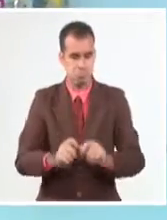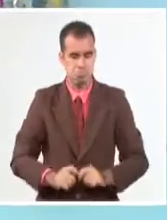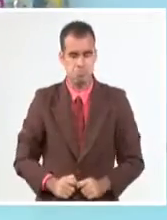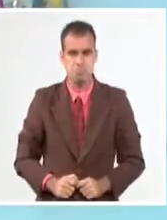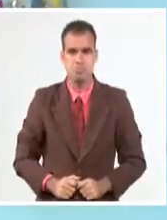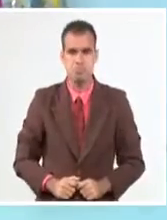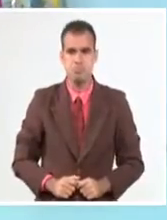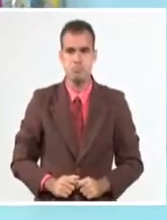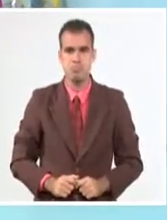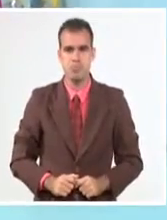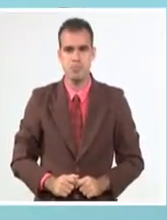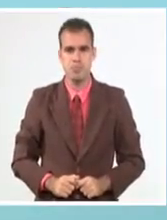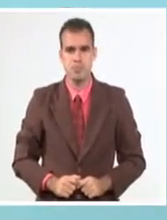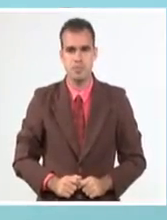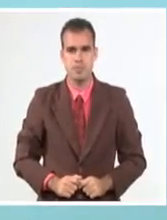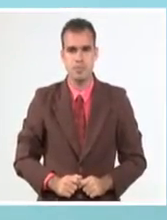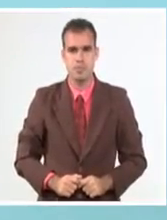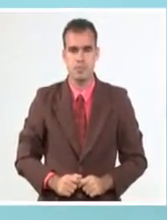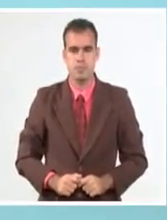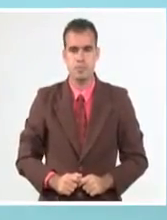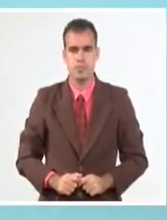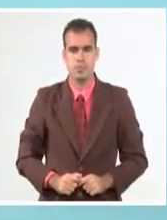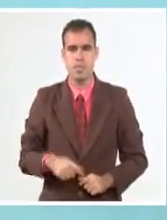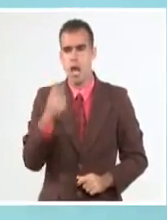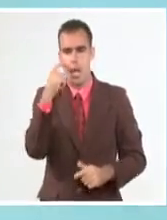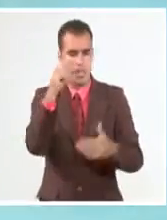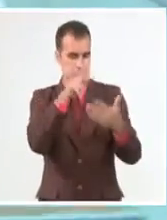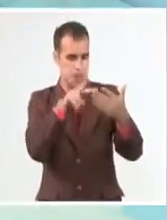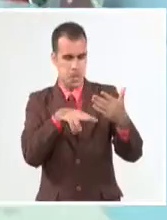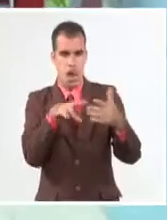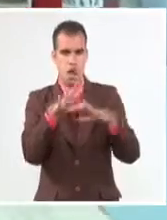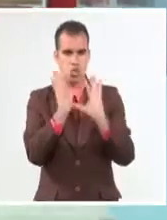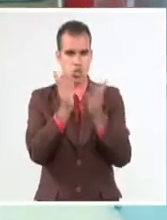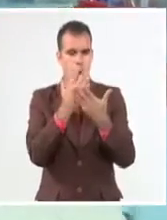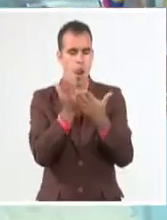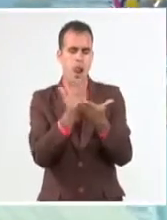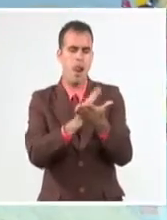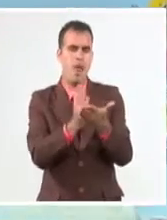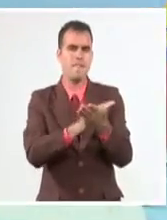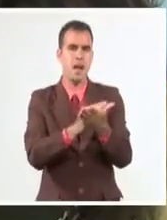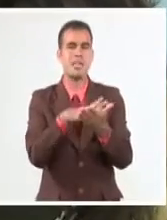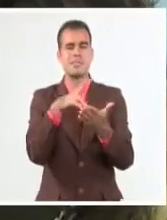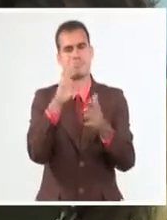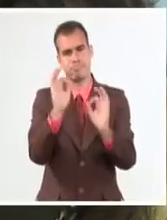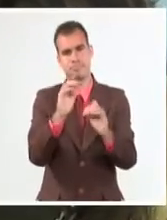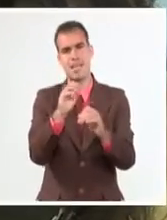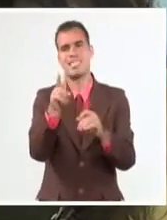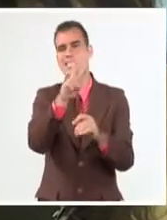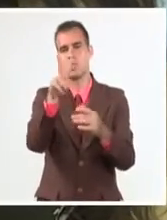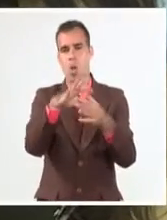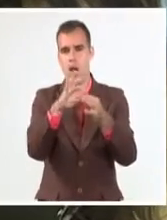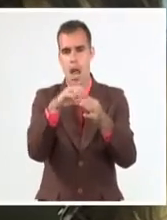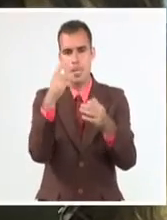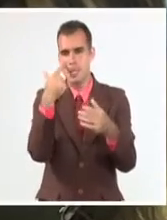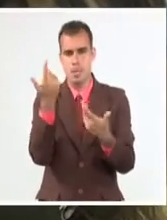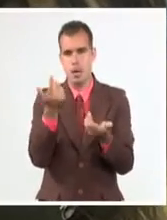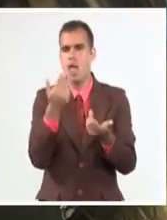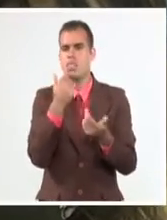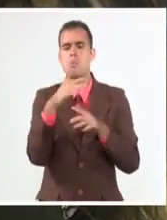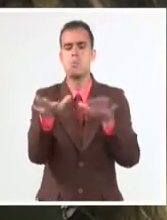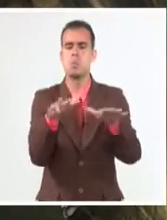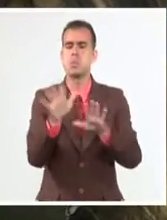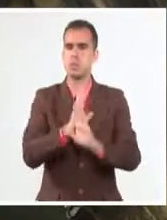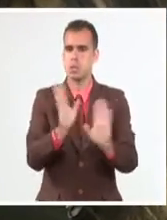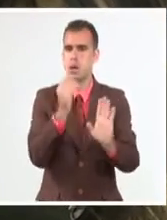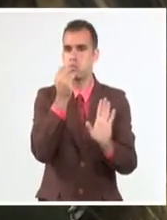Mirando las libretas de evaluación y cuadernos de trabajo en el aula de segundo grado de la maestra Lomne, pareciera que ya todo está listo